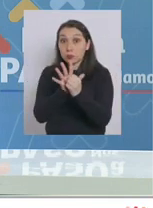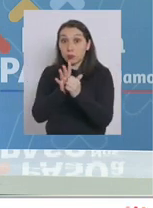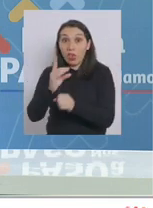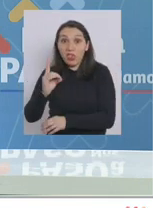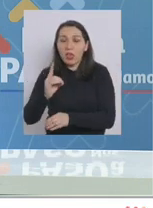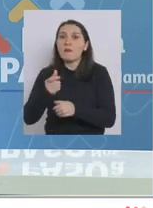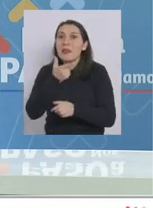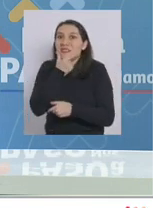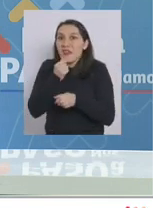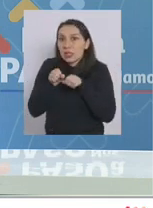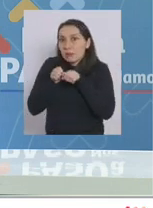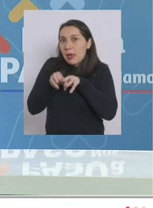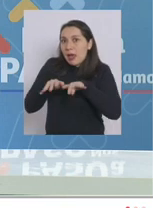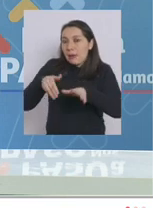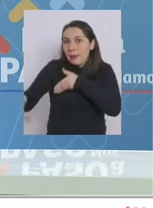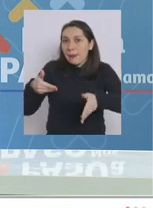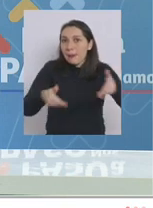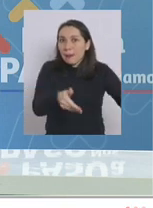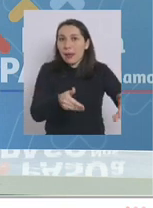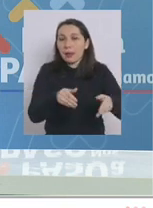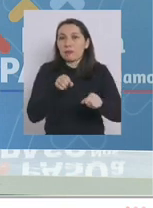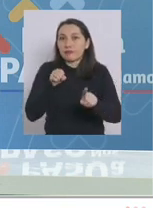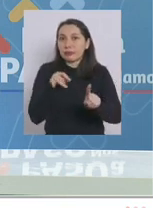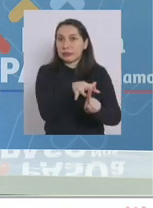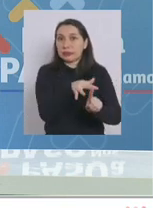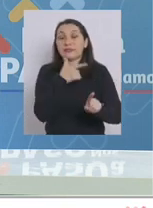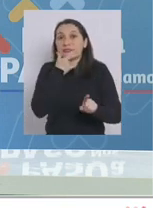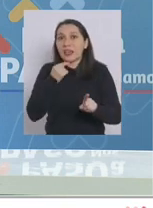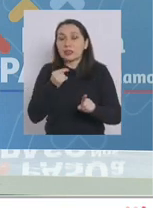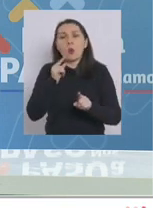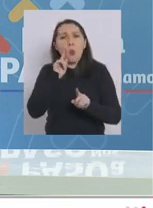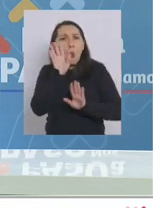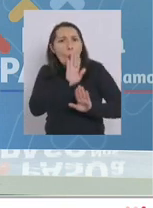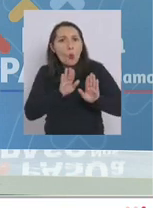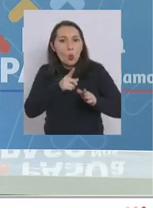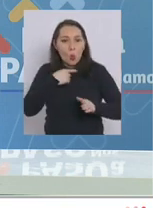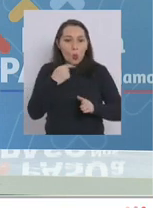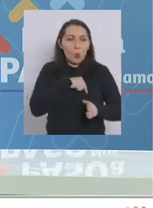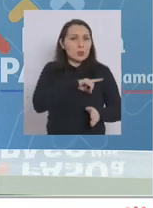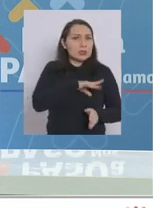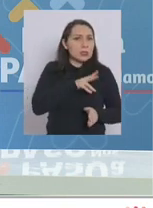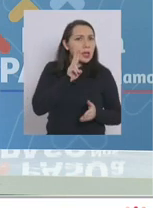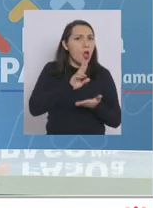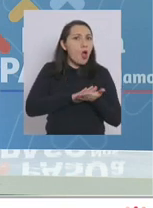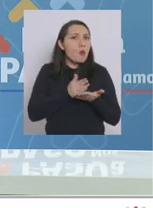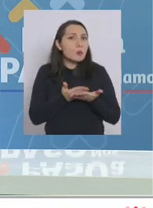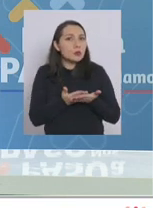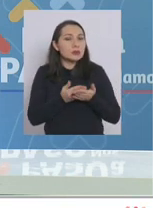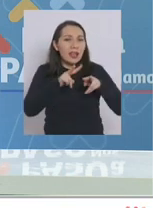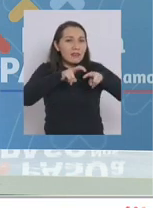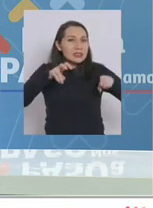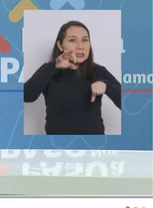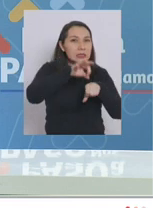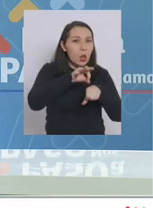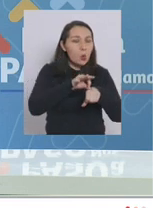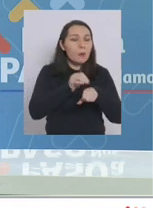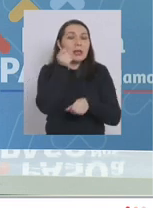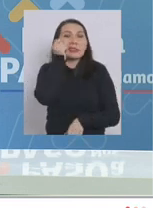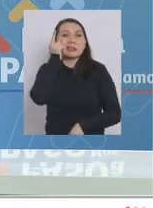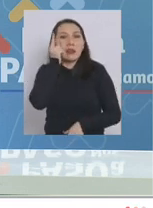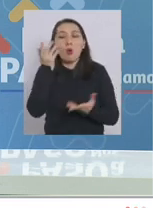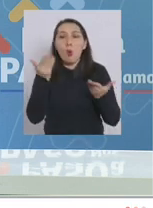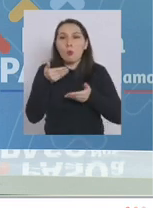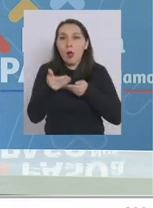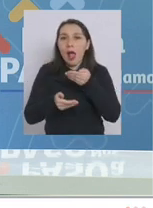contagiosa por lo tanto tenemos que estar muy alerta a los indicadores nuestros de epidemiología para saber